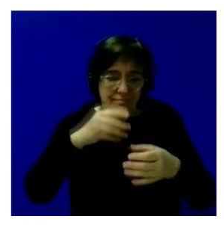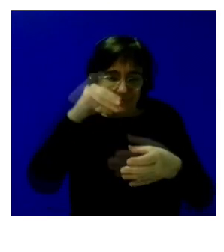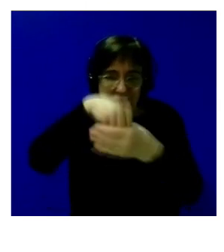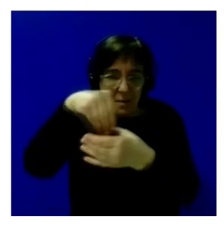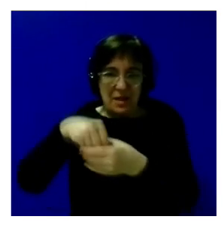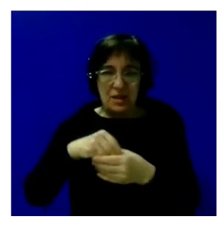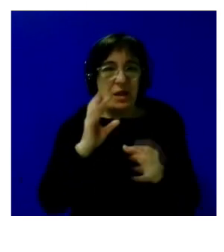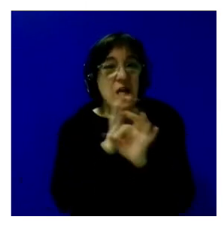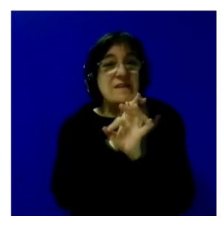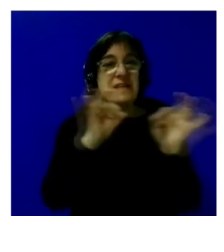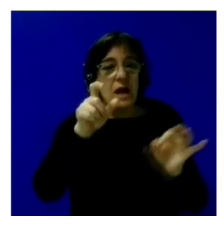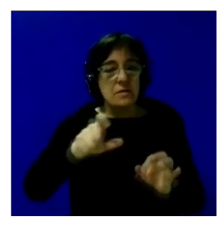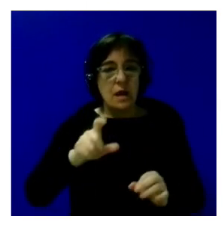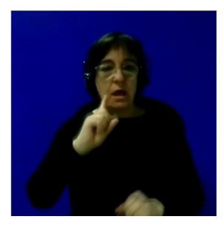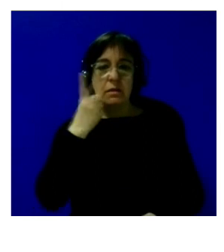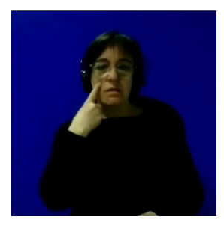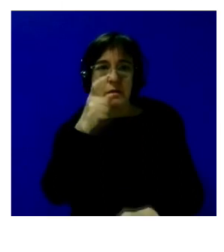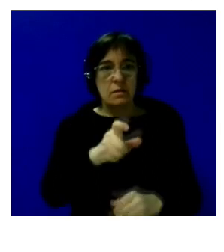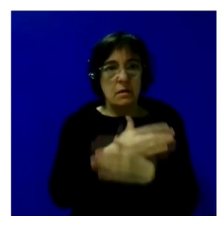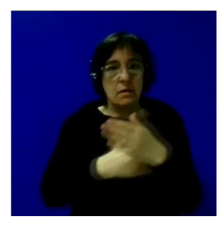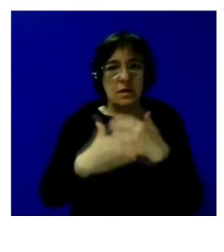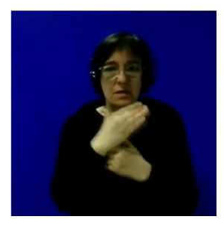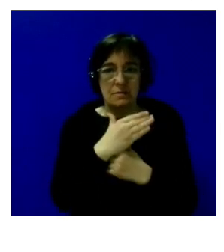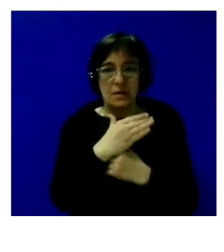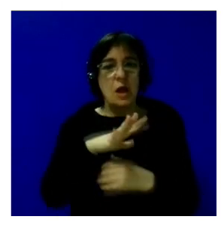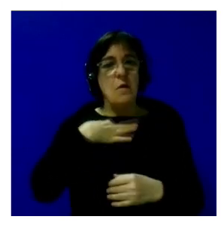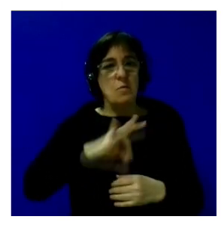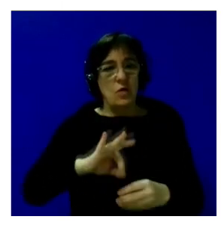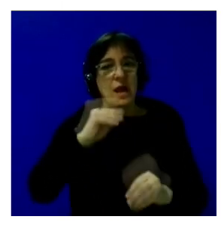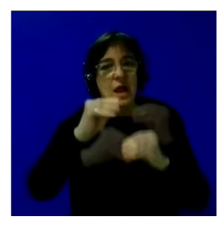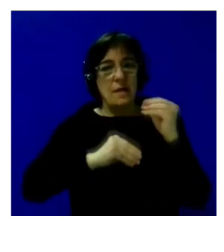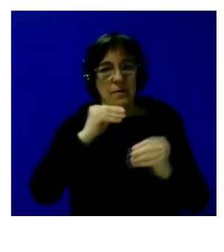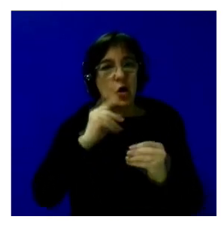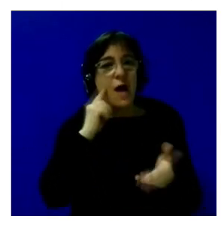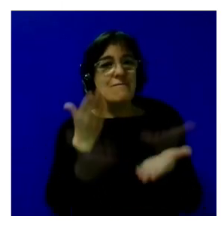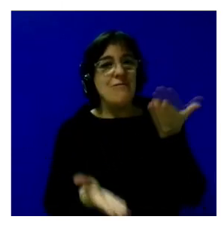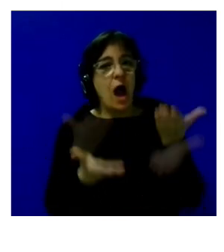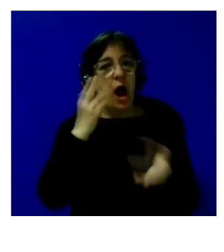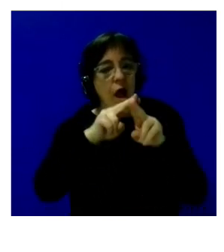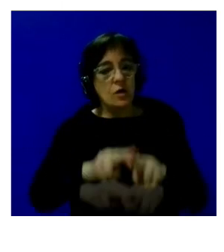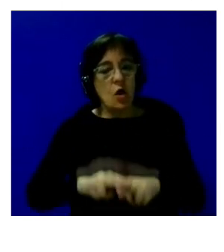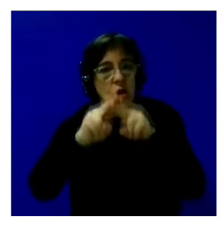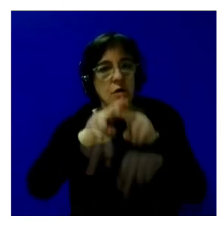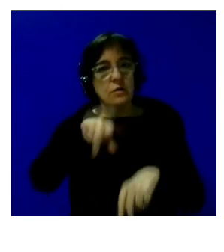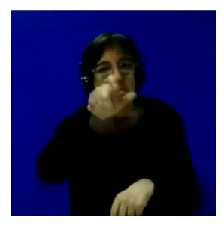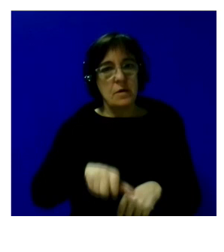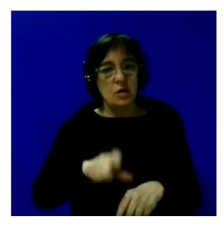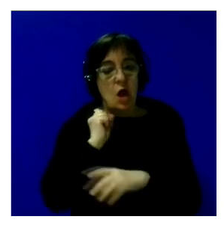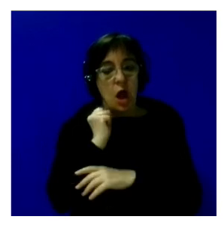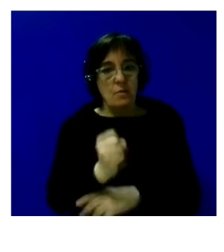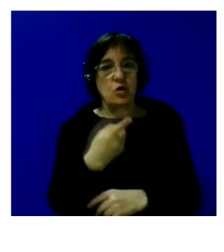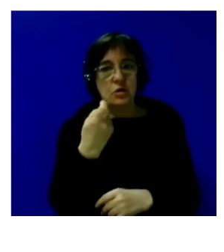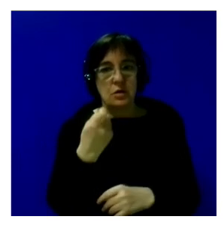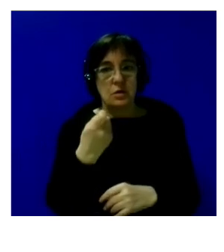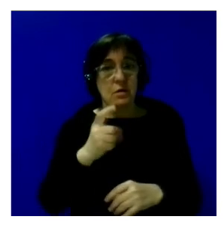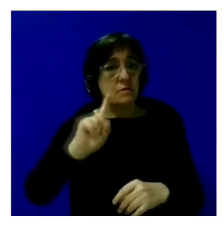fue capaz de identificar esa discapacidad de poder hacer esa valoración de que esta persona tuviera los apoyos necesarios